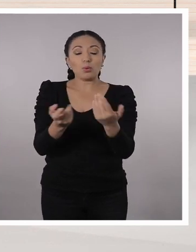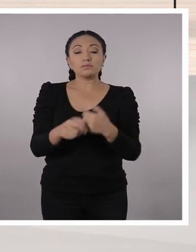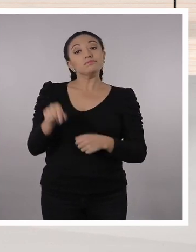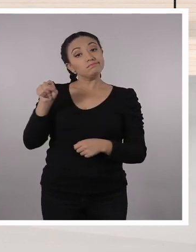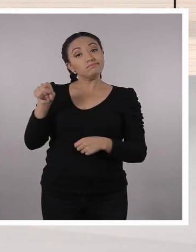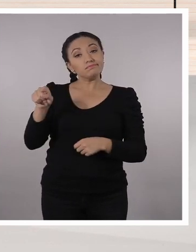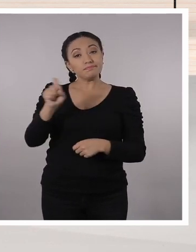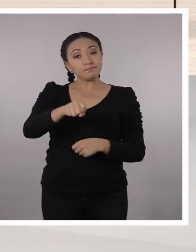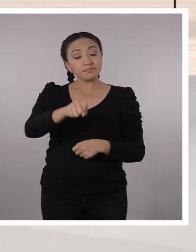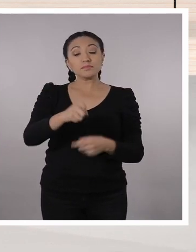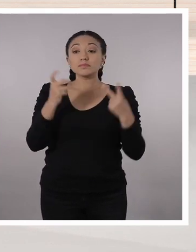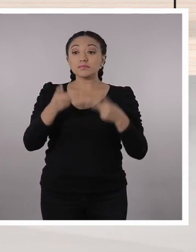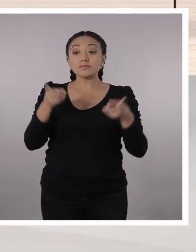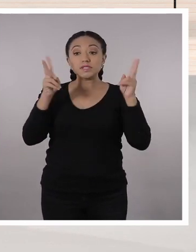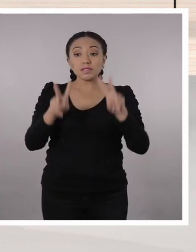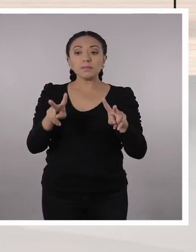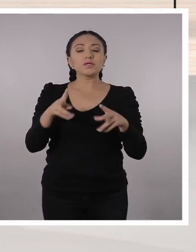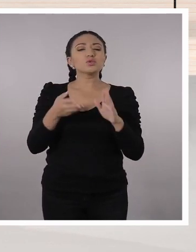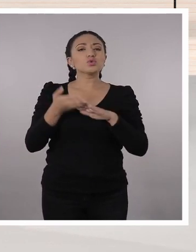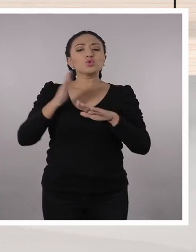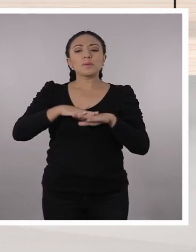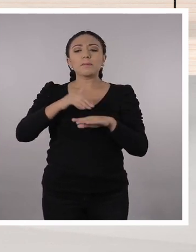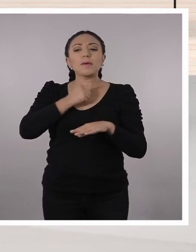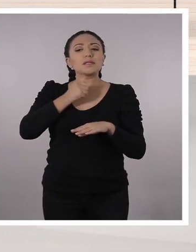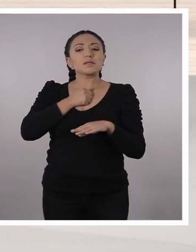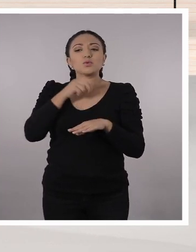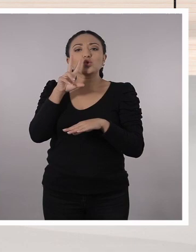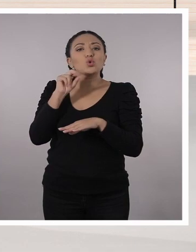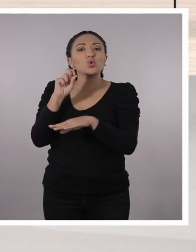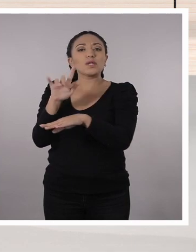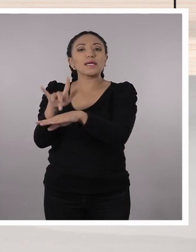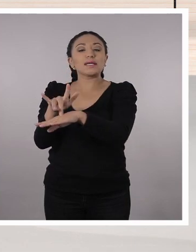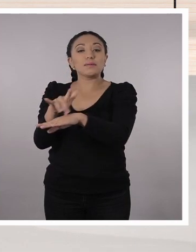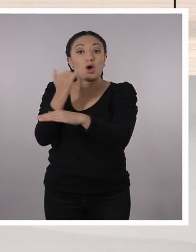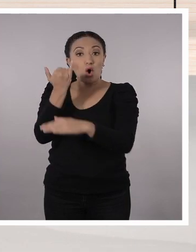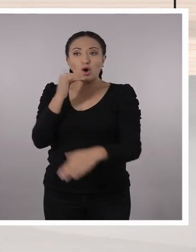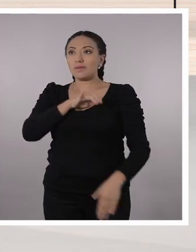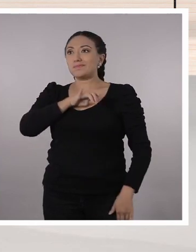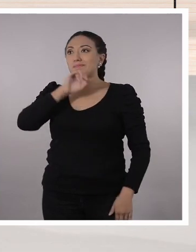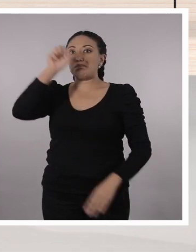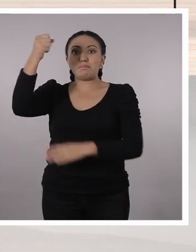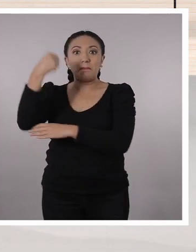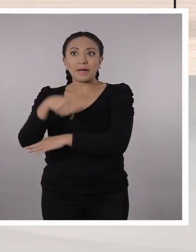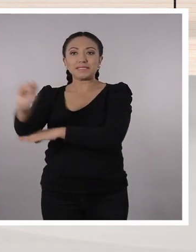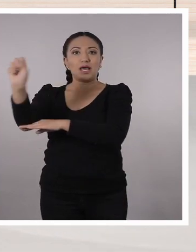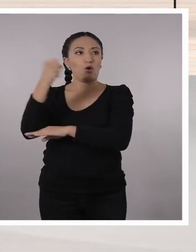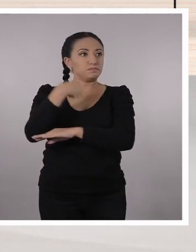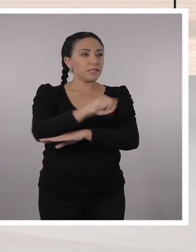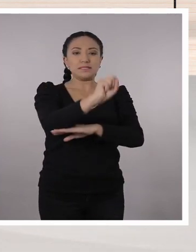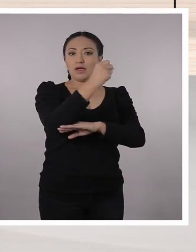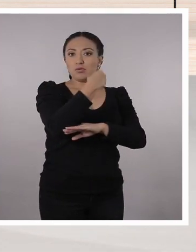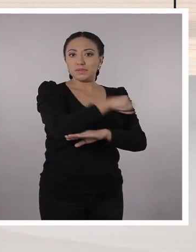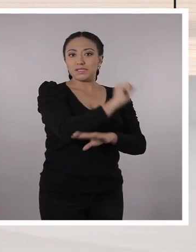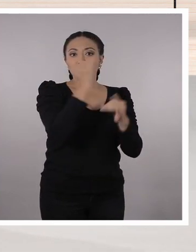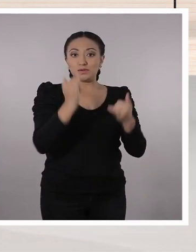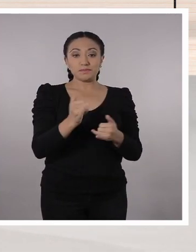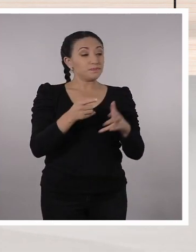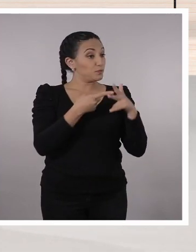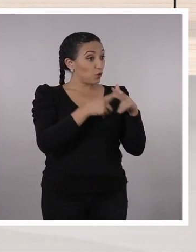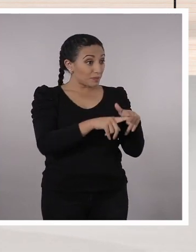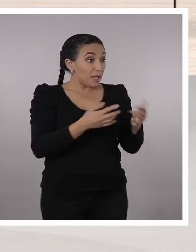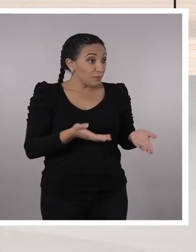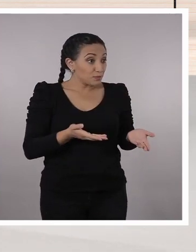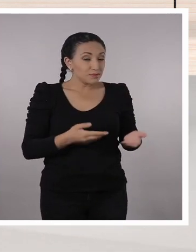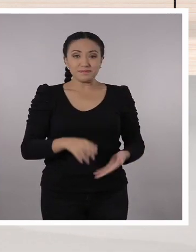etc. Y también veremos sobre el patrimonio intangible, así que vamos hoy a viajar. ¡Perfecto! ¡Un viaje! ¿Qué le parece,